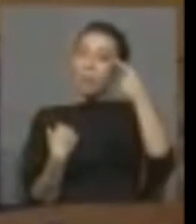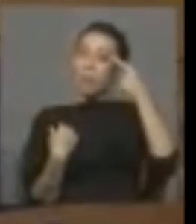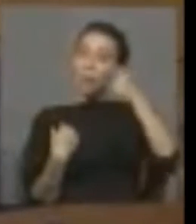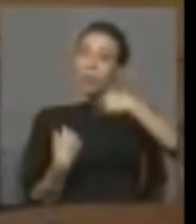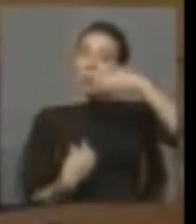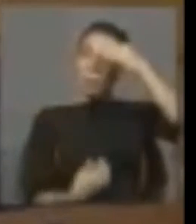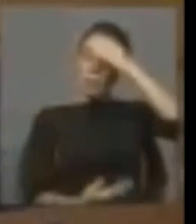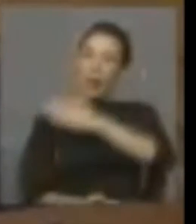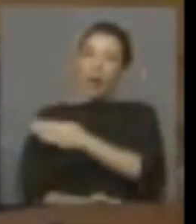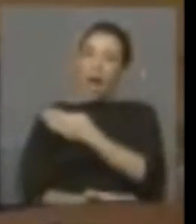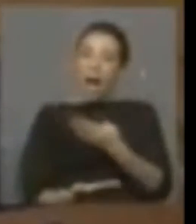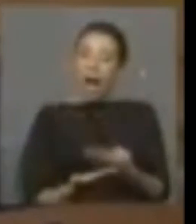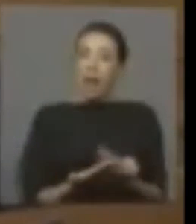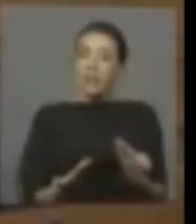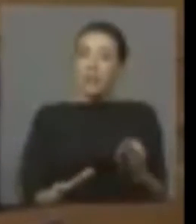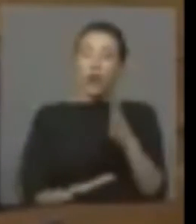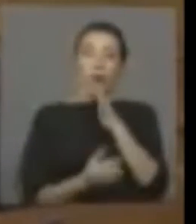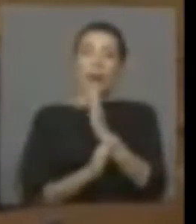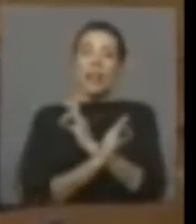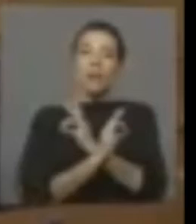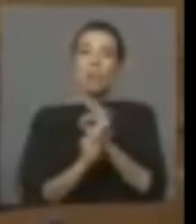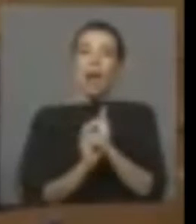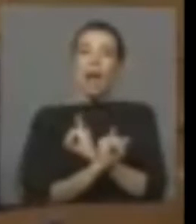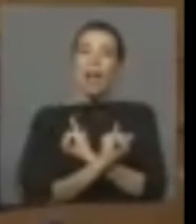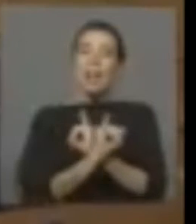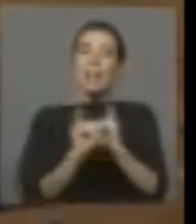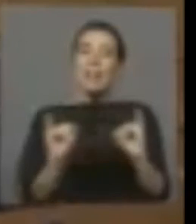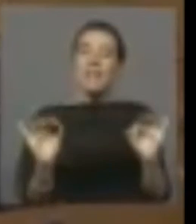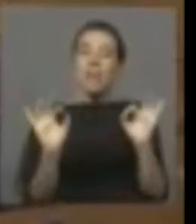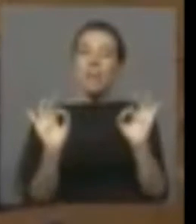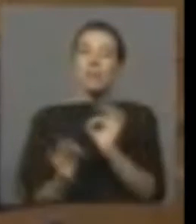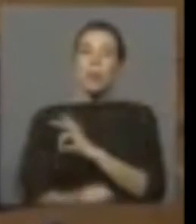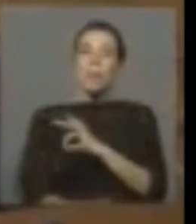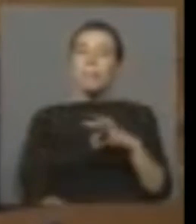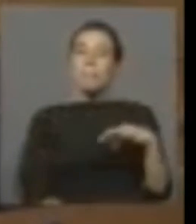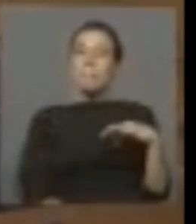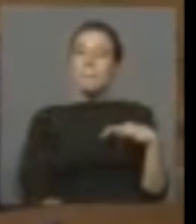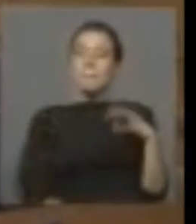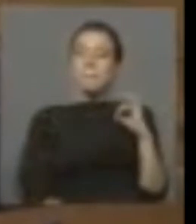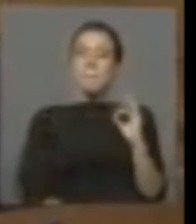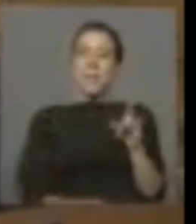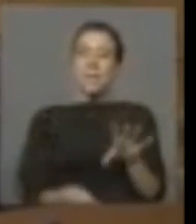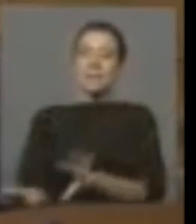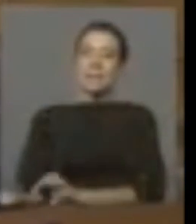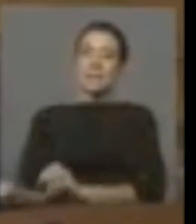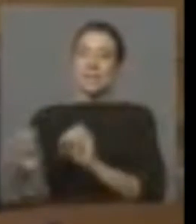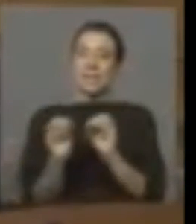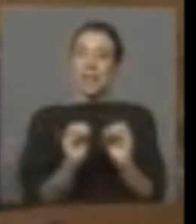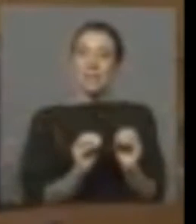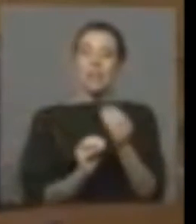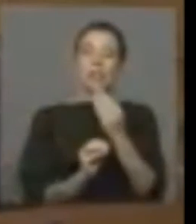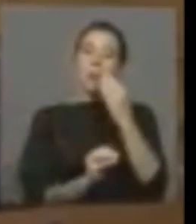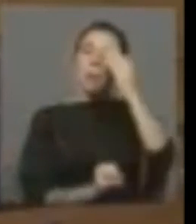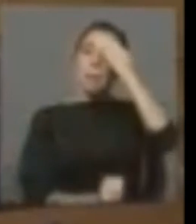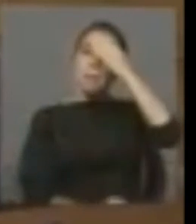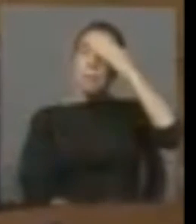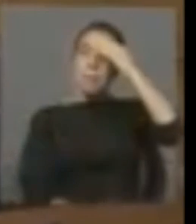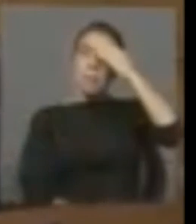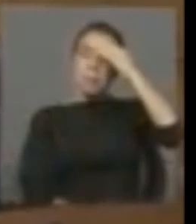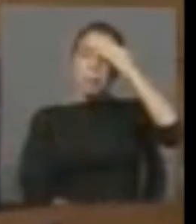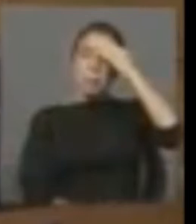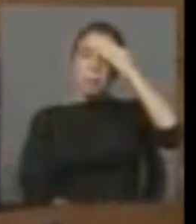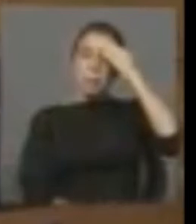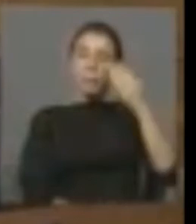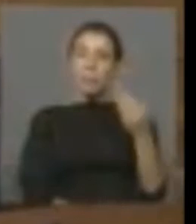preocupa que a la fecha de hoy no hay una información oficial de parte del Ministerio respecto de este traslado y más preocupante todavía, a